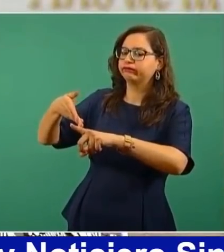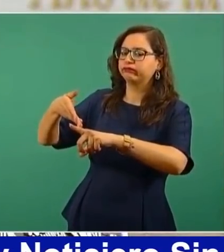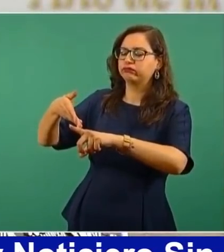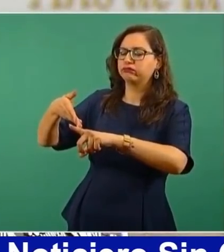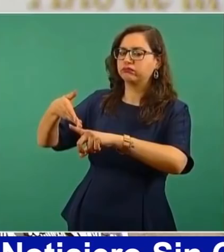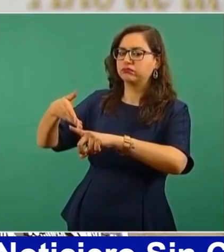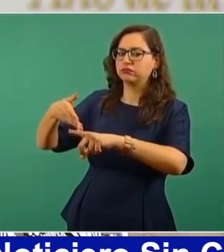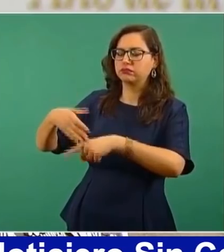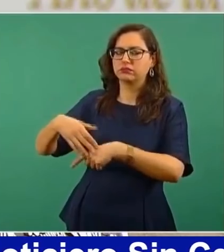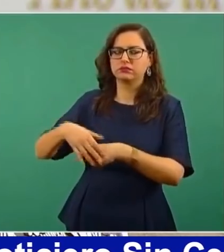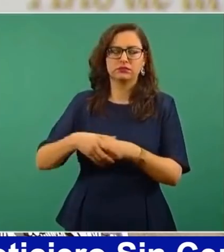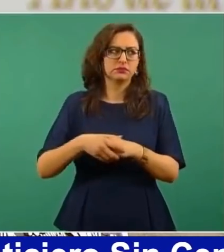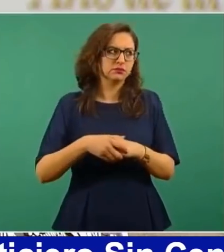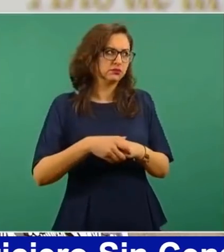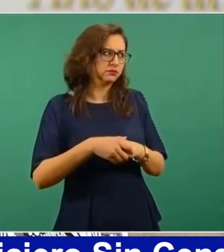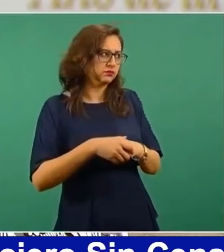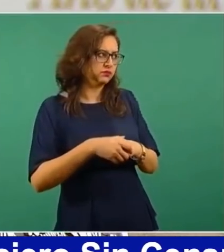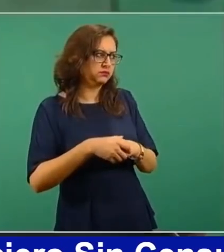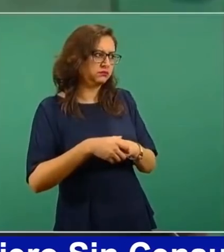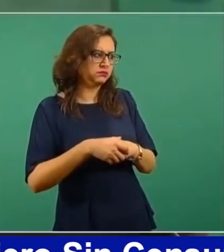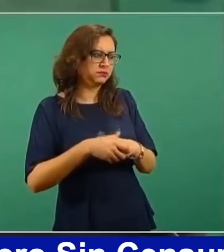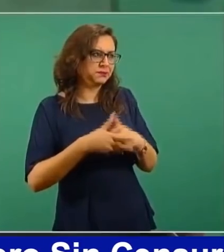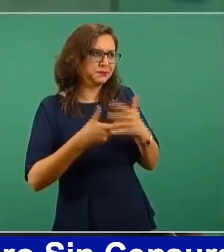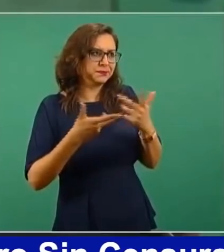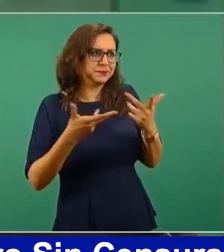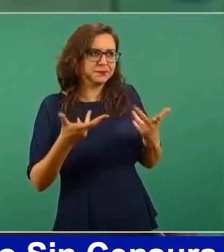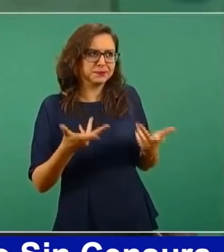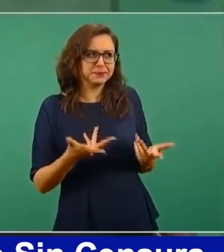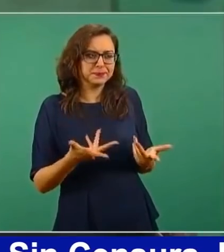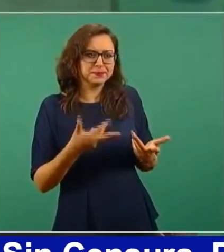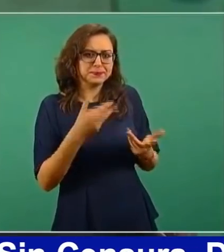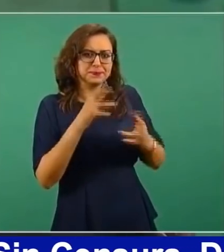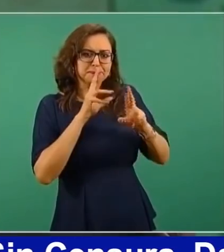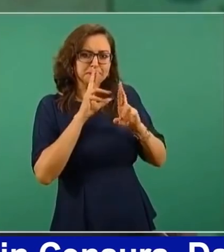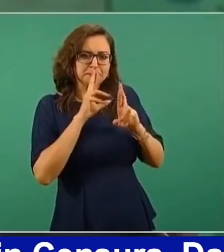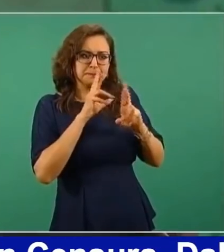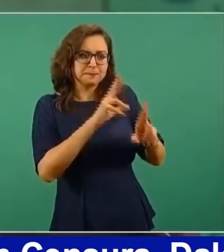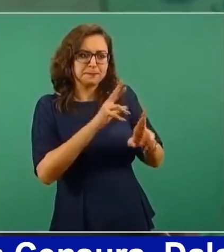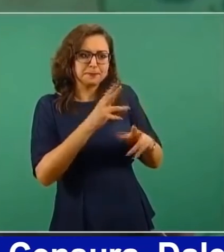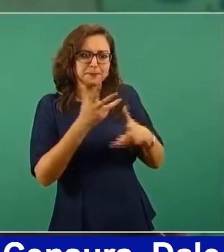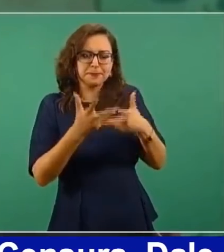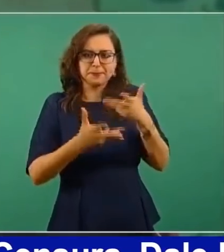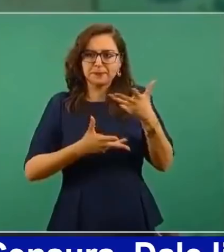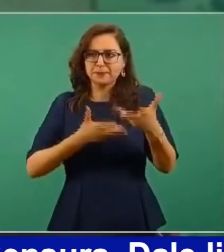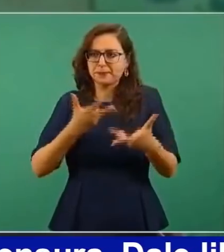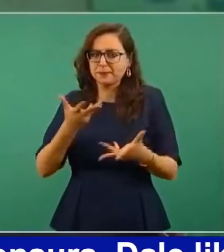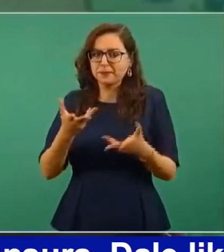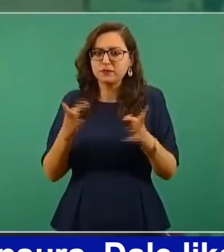y dice Moreira que la respuesta de Calderón fue